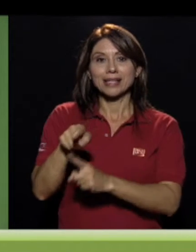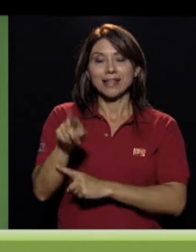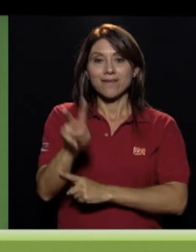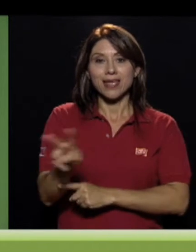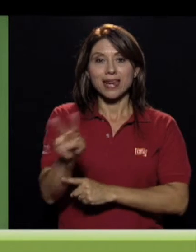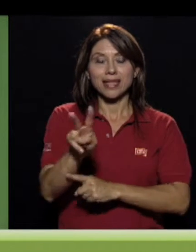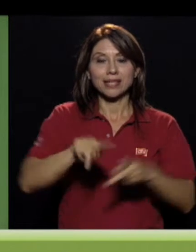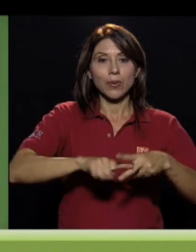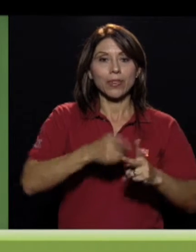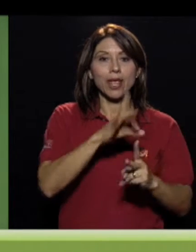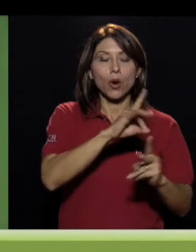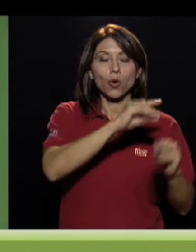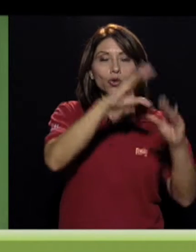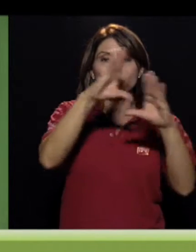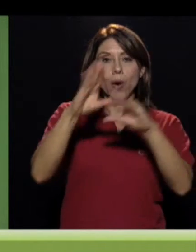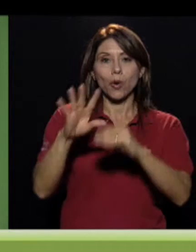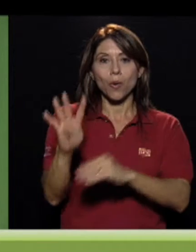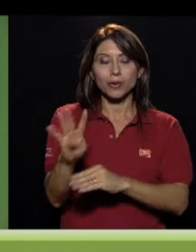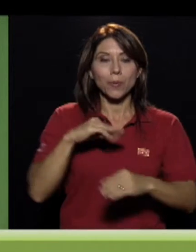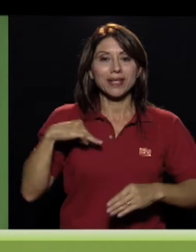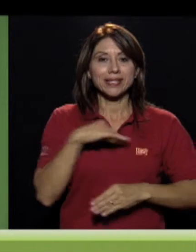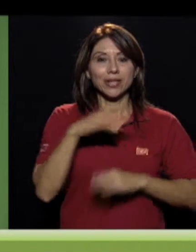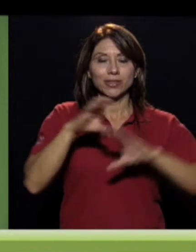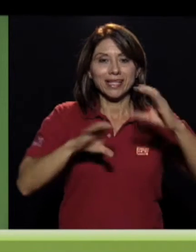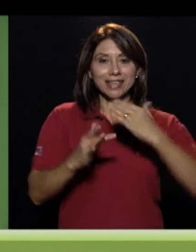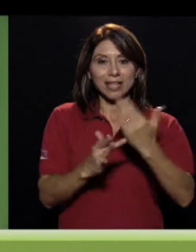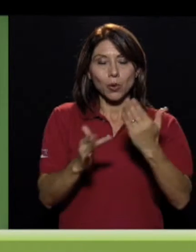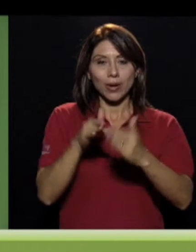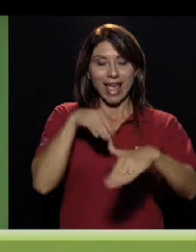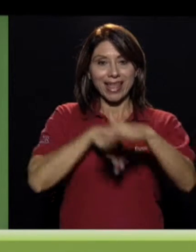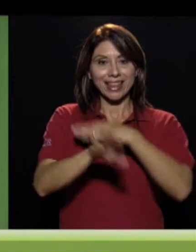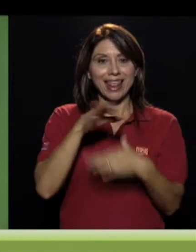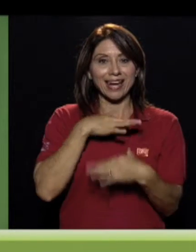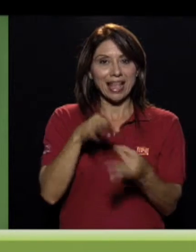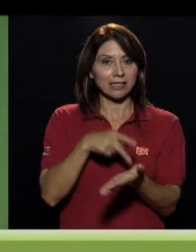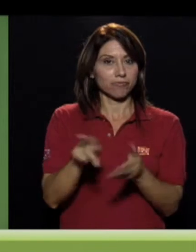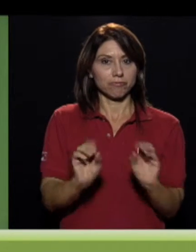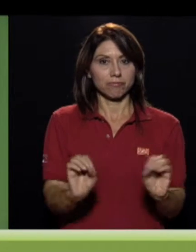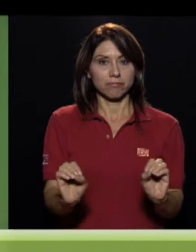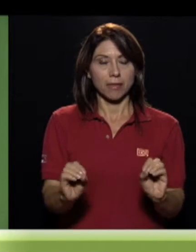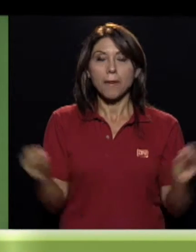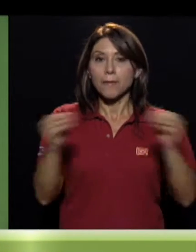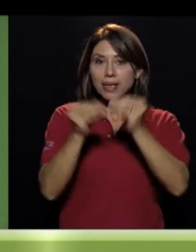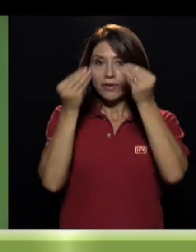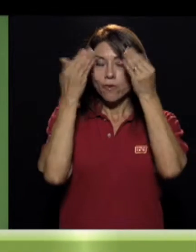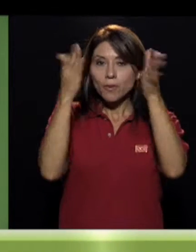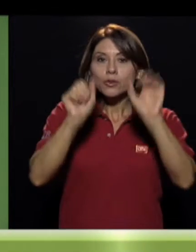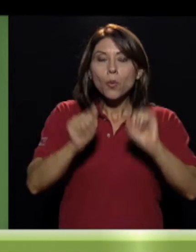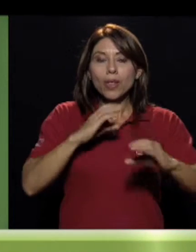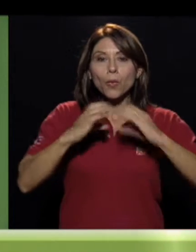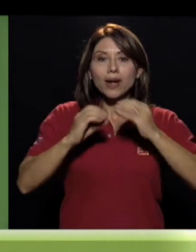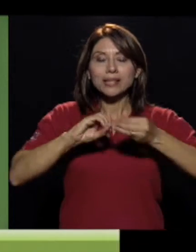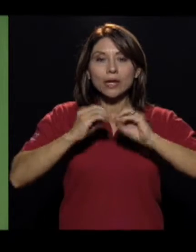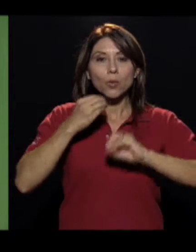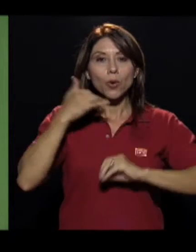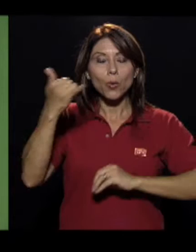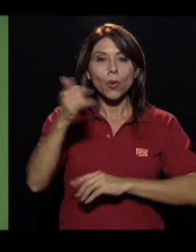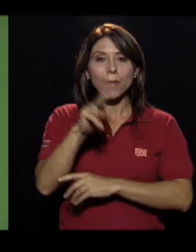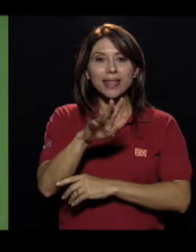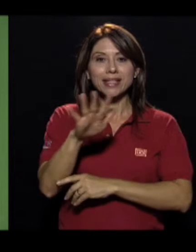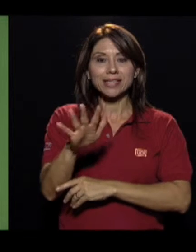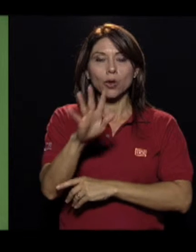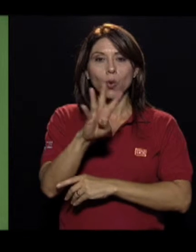lunes a viernes de 8 a.m. a 4 p.m. en el Ministerio de Ciencia y Tecnología. La entrada es gratuita. Para más información,